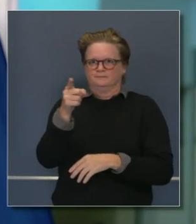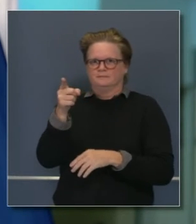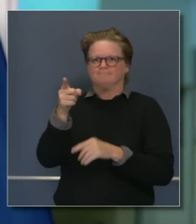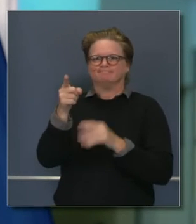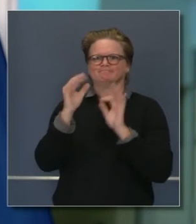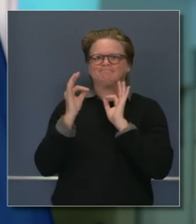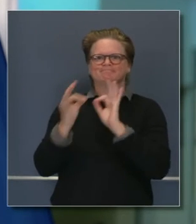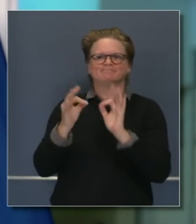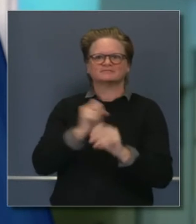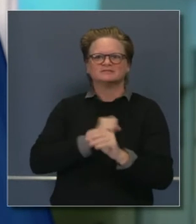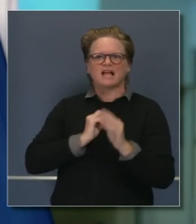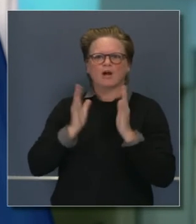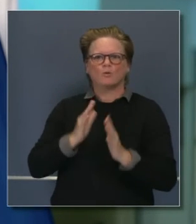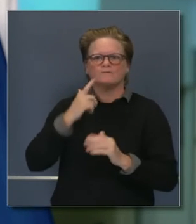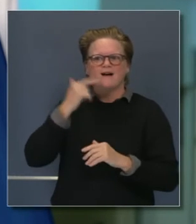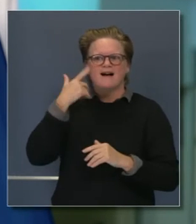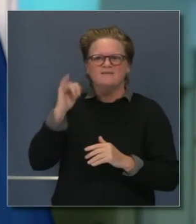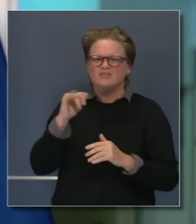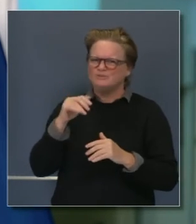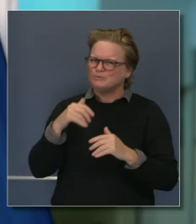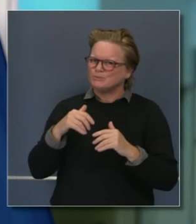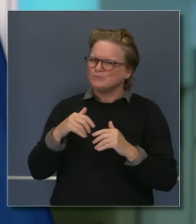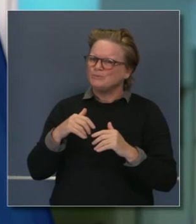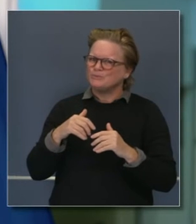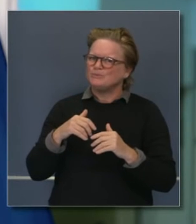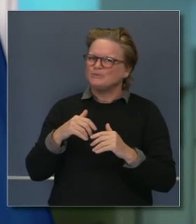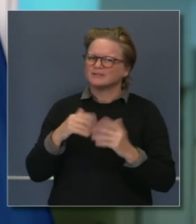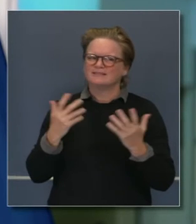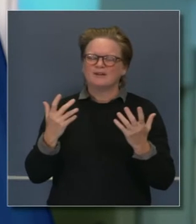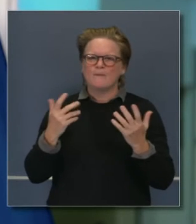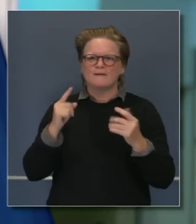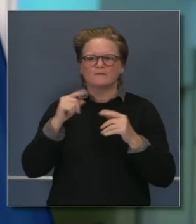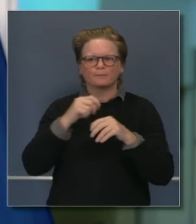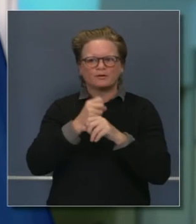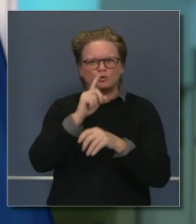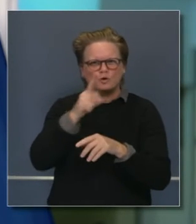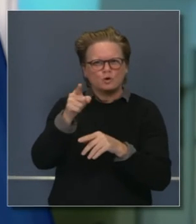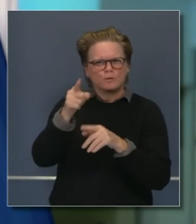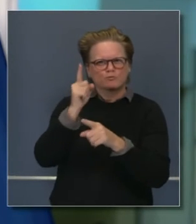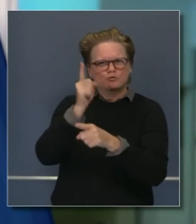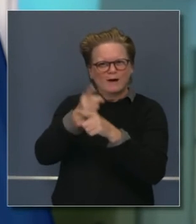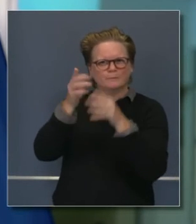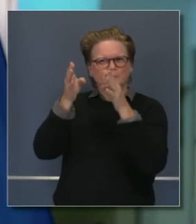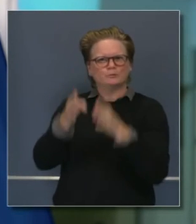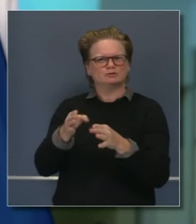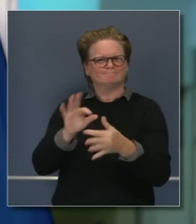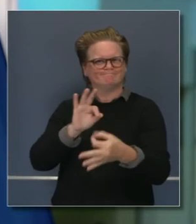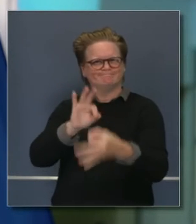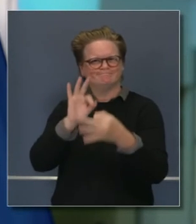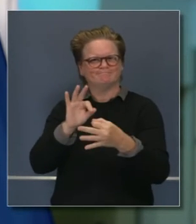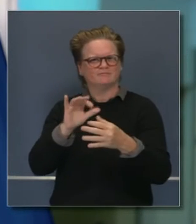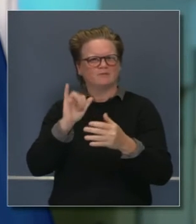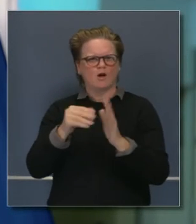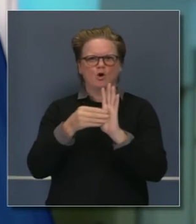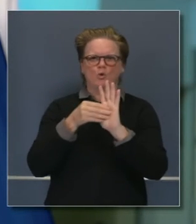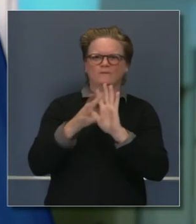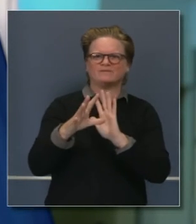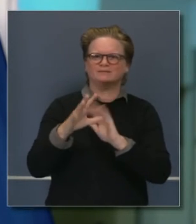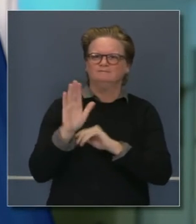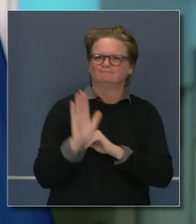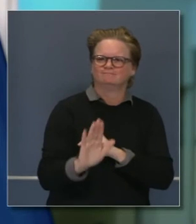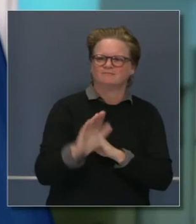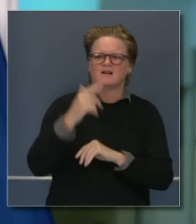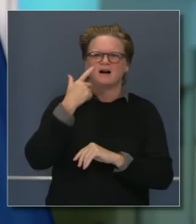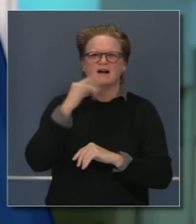ser considerados de los puntos de vista de personas. Y estamos haciendo eso plenamente